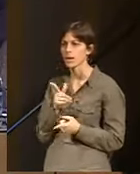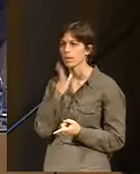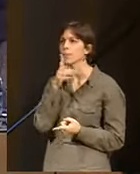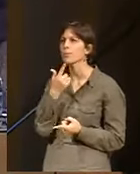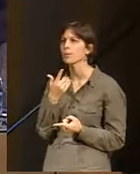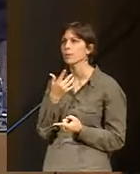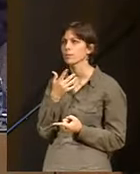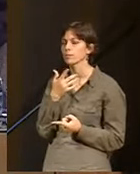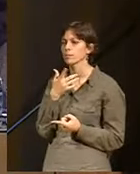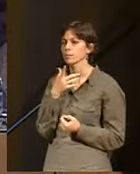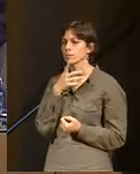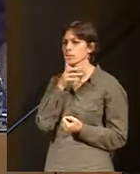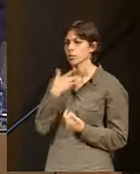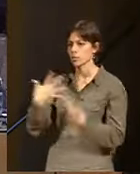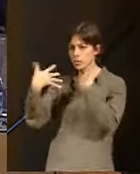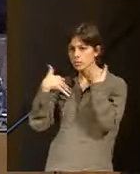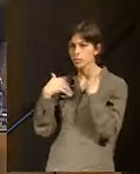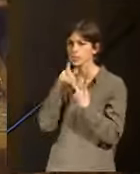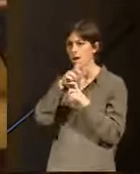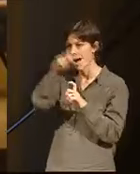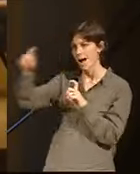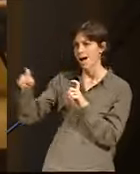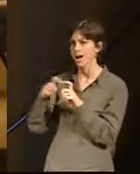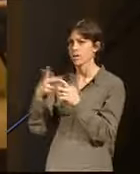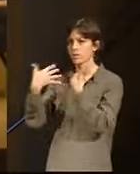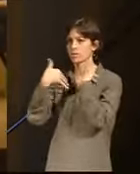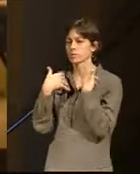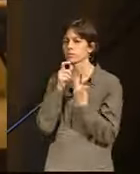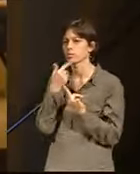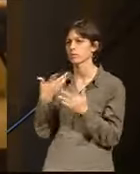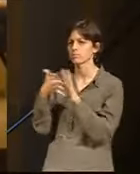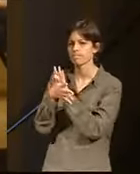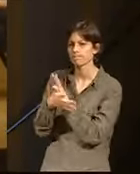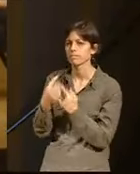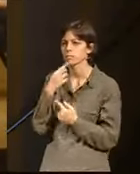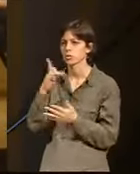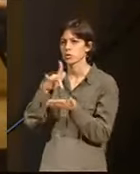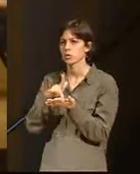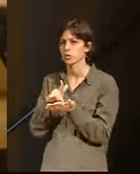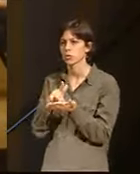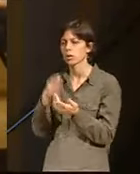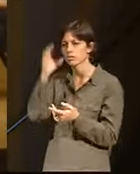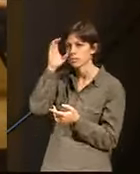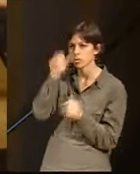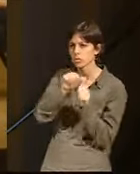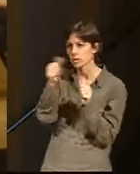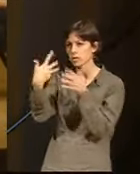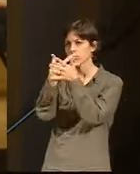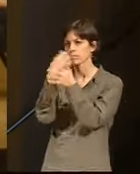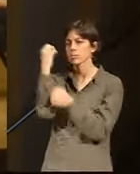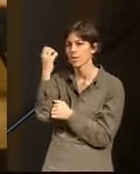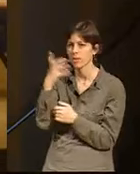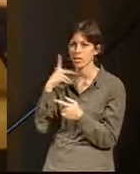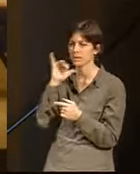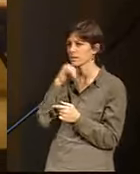por mis funciones, por mi responsabilidad a lo largo del año, asegurar que en la agenda me toca escuchar numerosas ponencias,